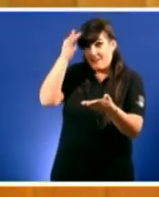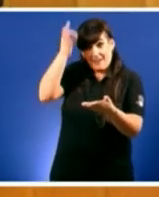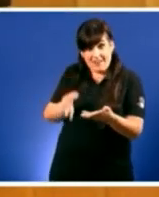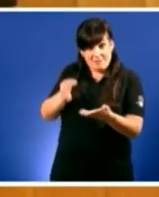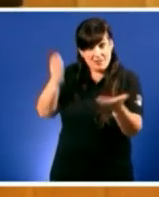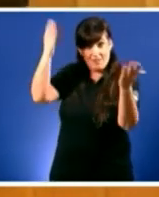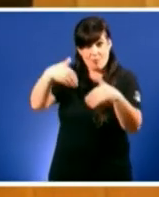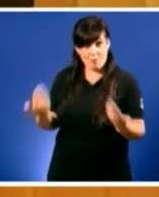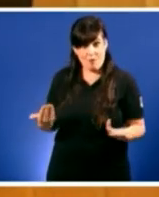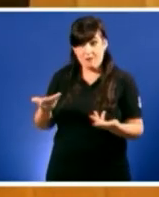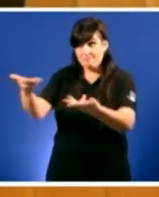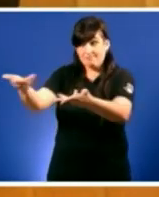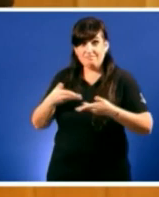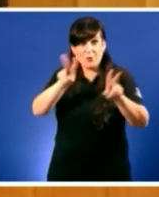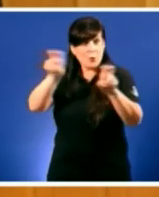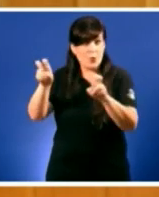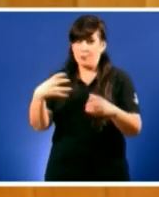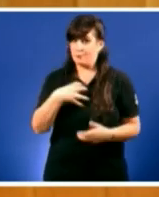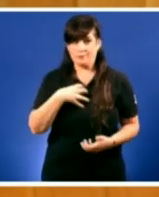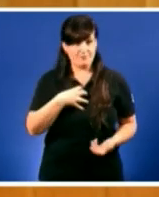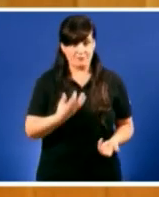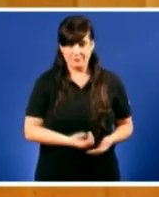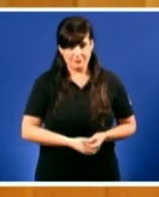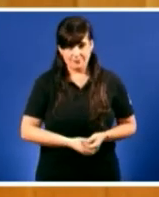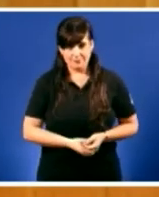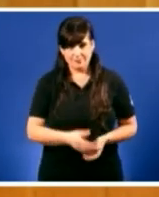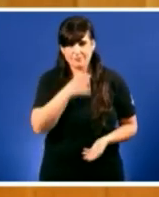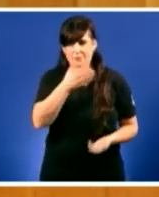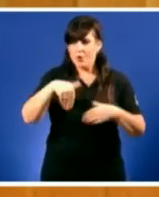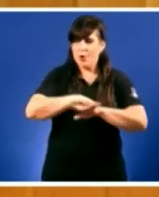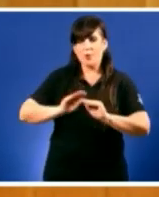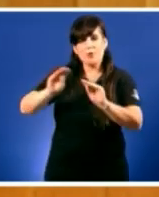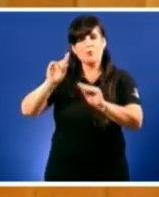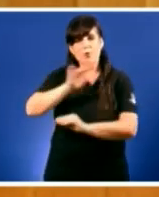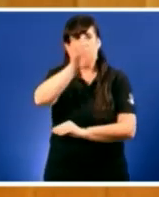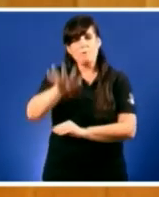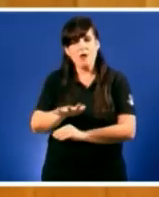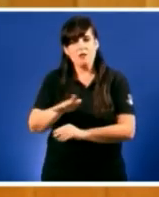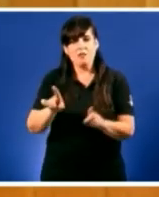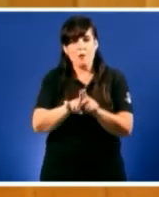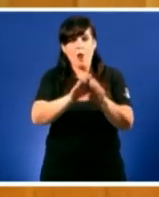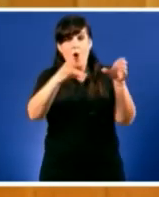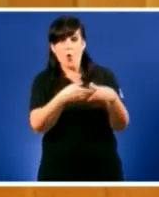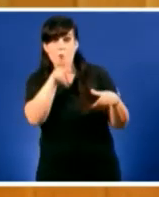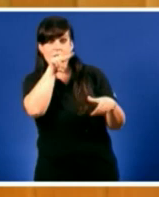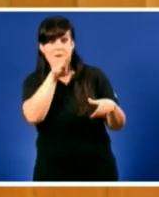país. Decíalle que o seu goberno representa todo o contrario que as irmandades da fala.